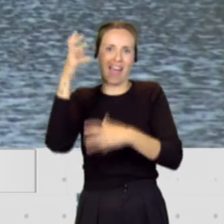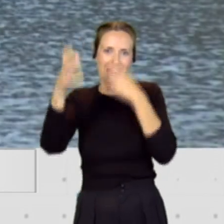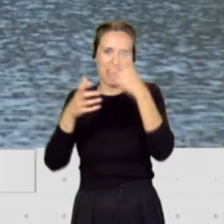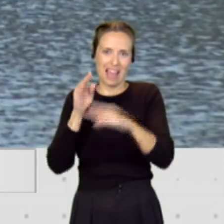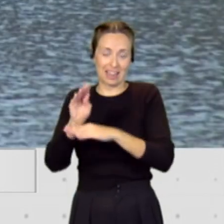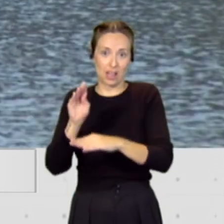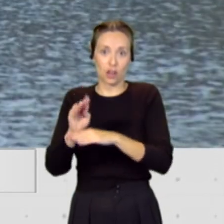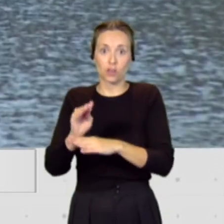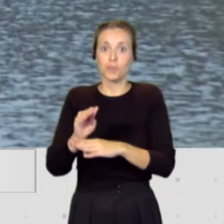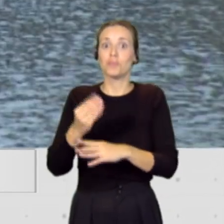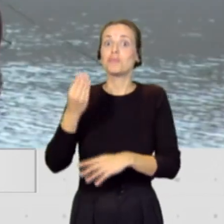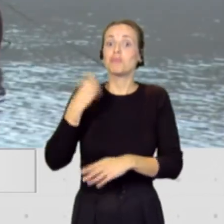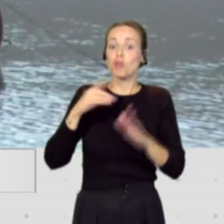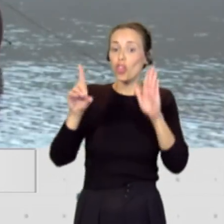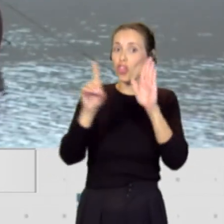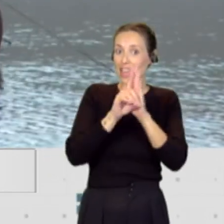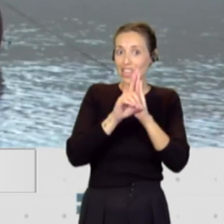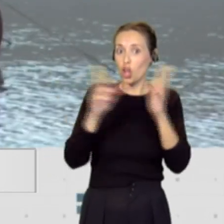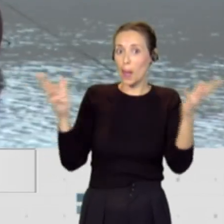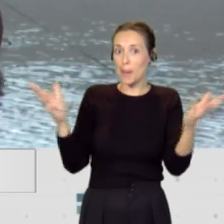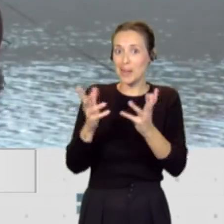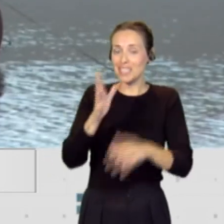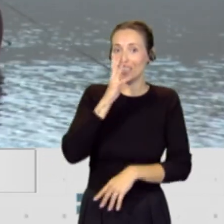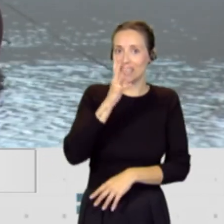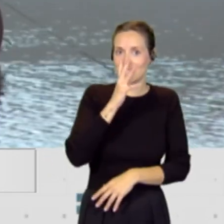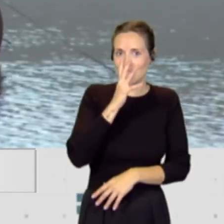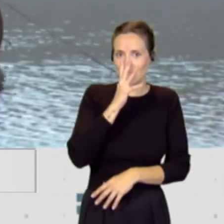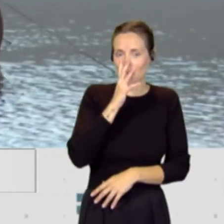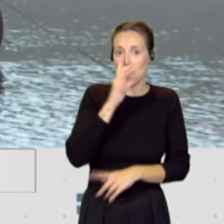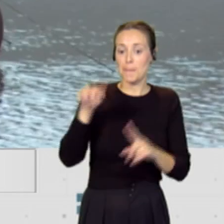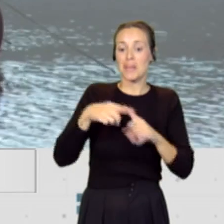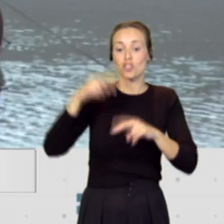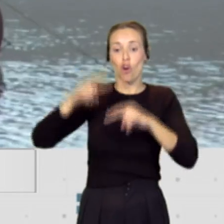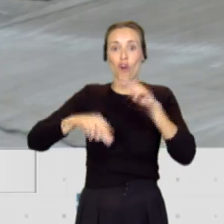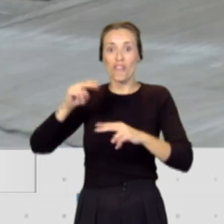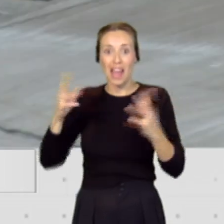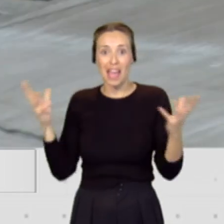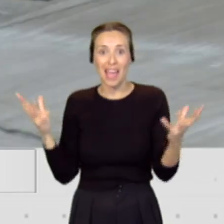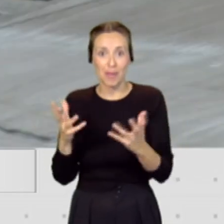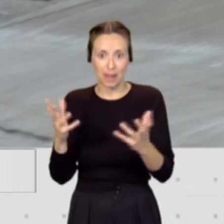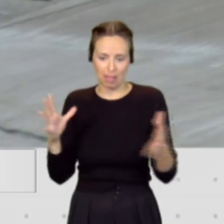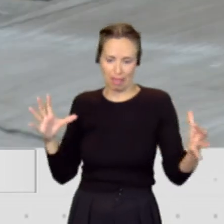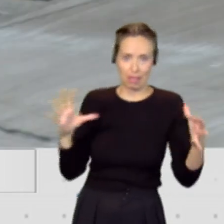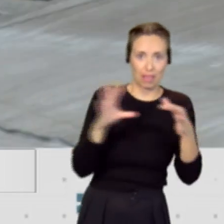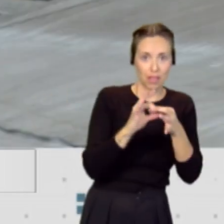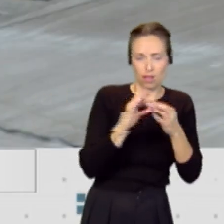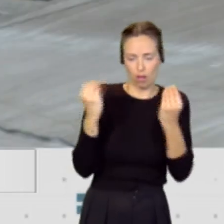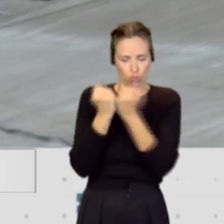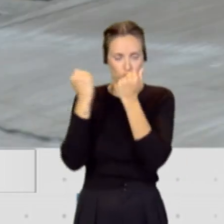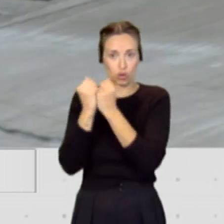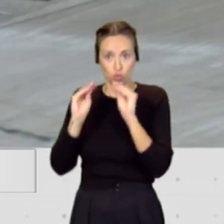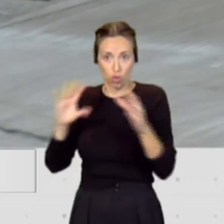la vigencia del decreto de emergencia hídrica y las obras de emergencia que llevan aparejado y todas las actuaciones,